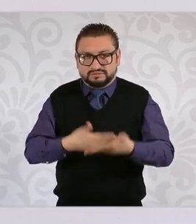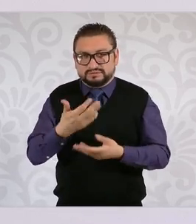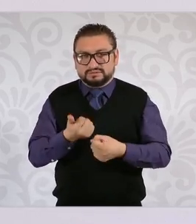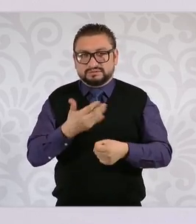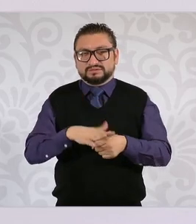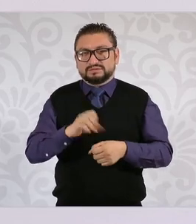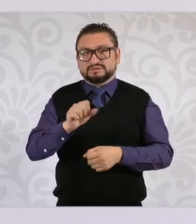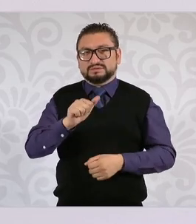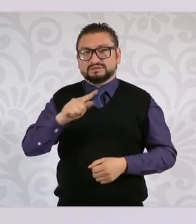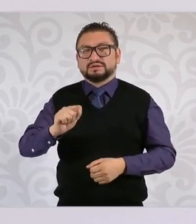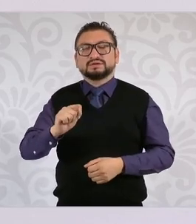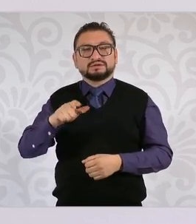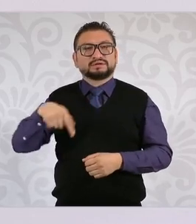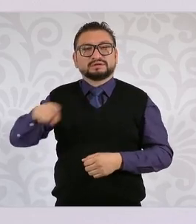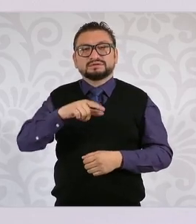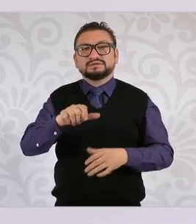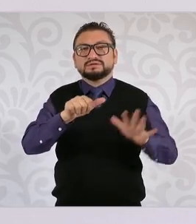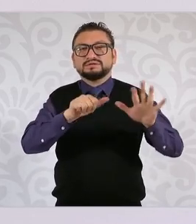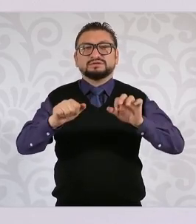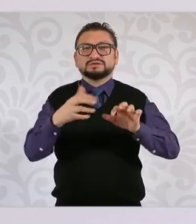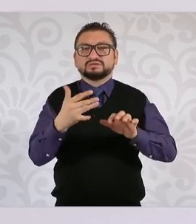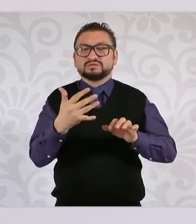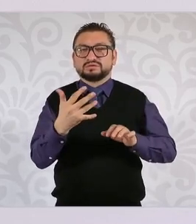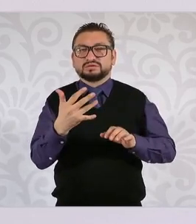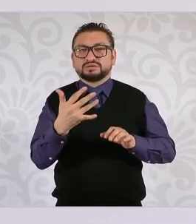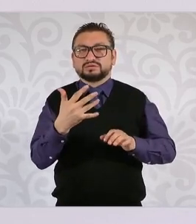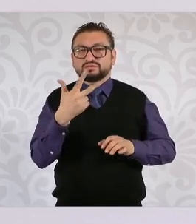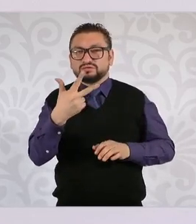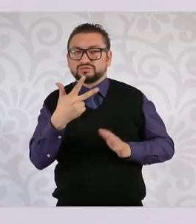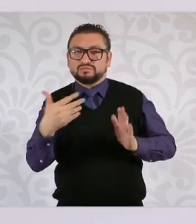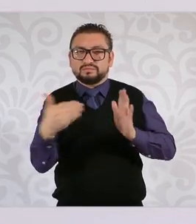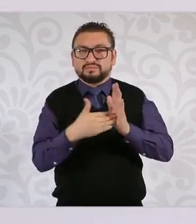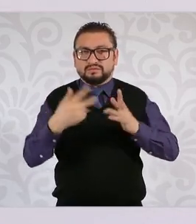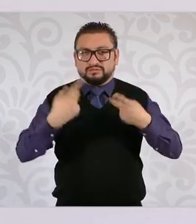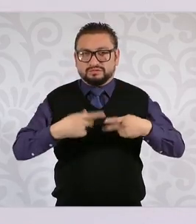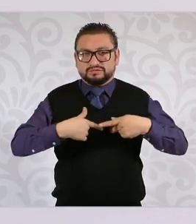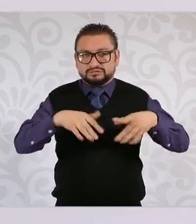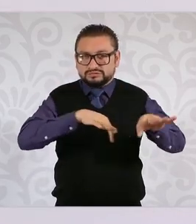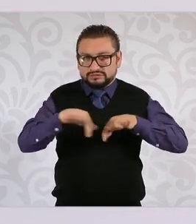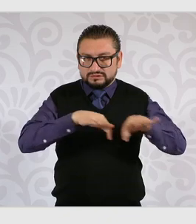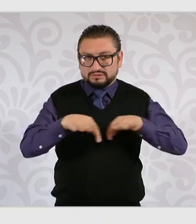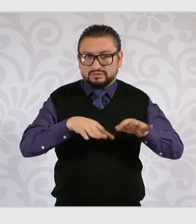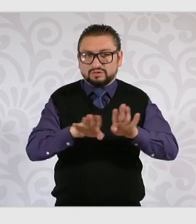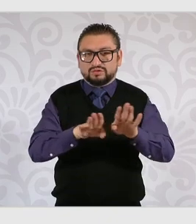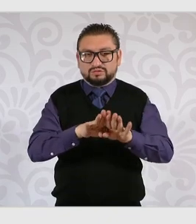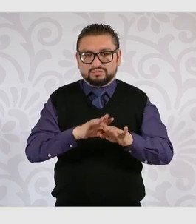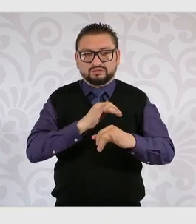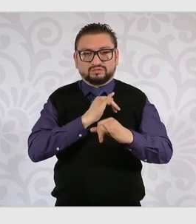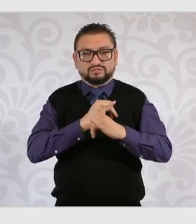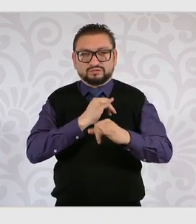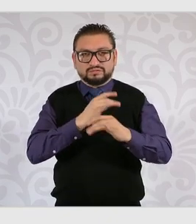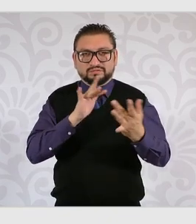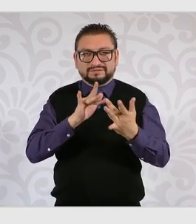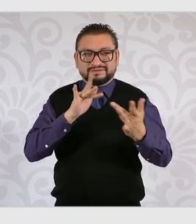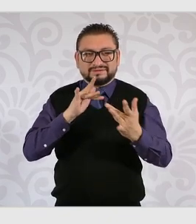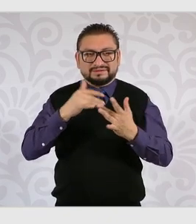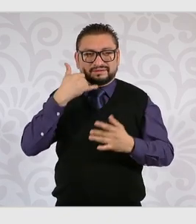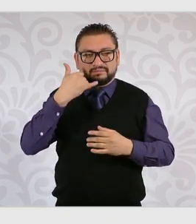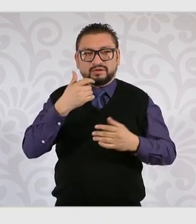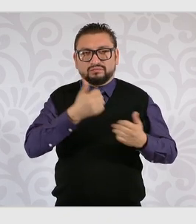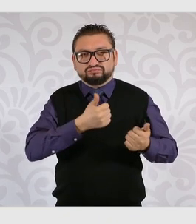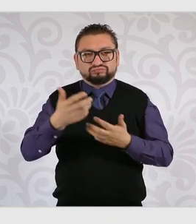Tributaria, cerca de 658 mil personas están empleadas a través de las plataformas digitales.